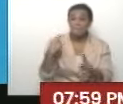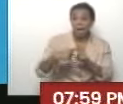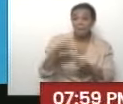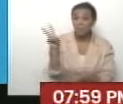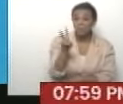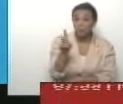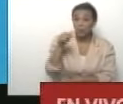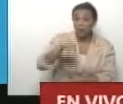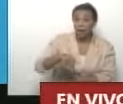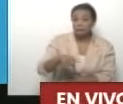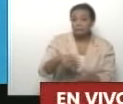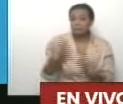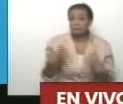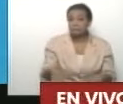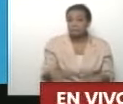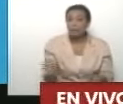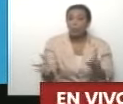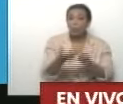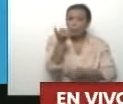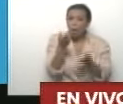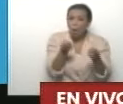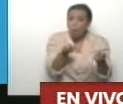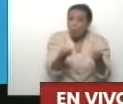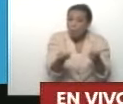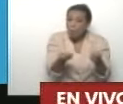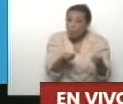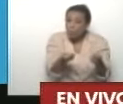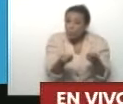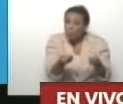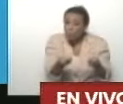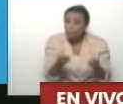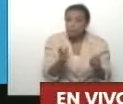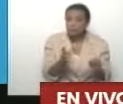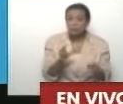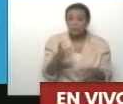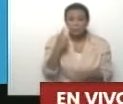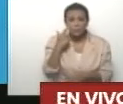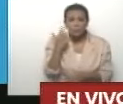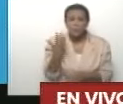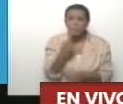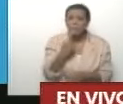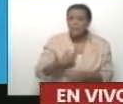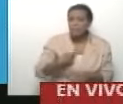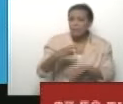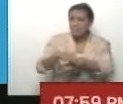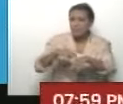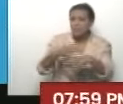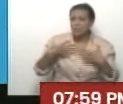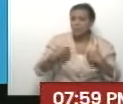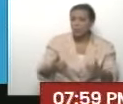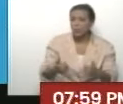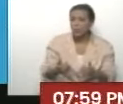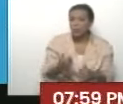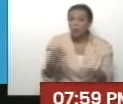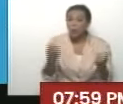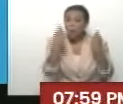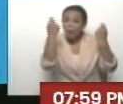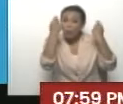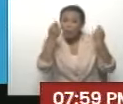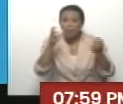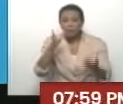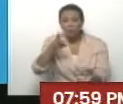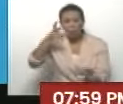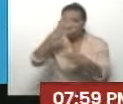hasta ahora, bueno, hemos logrado mantenerlo a raya. ¿Qué me dice la ministra de Salud sobre estas jornadas de